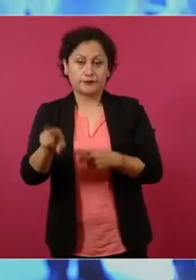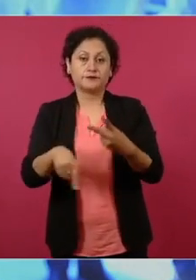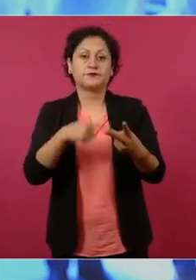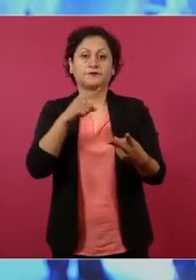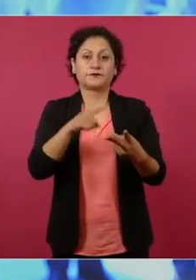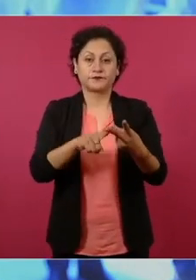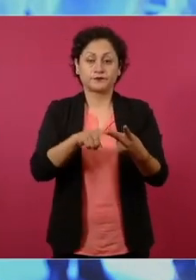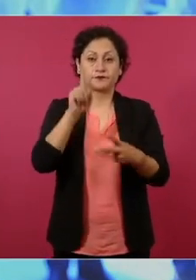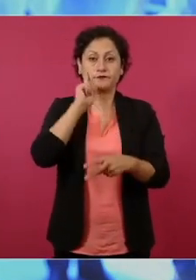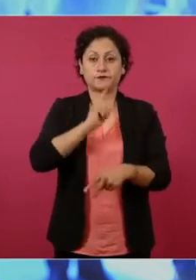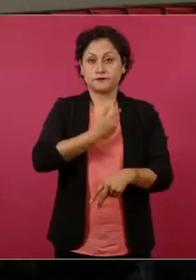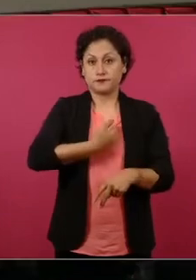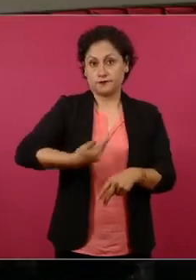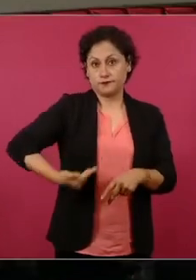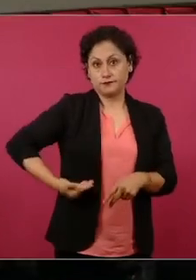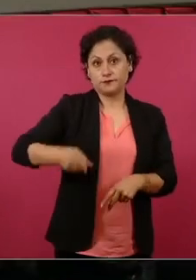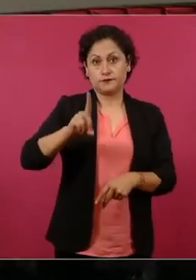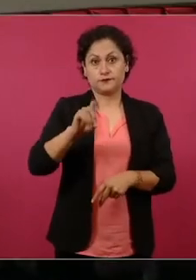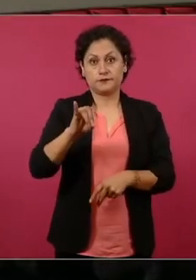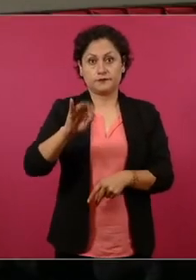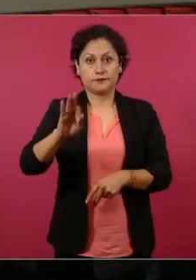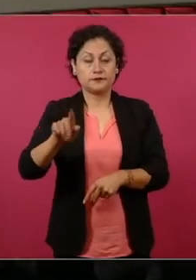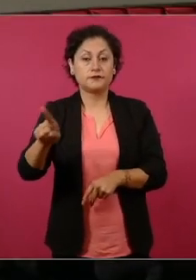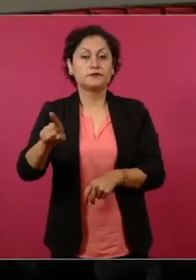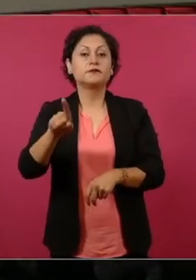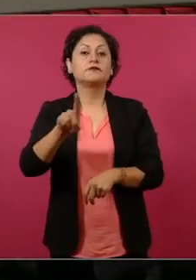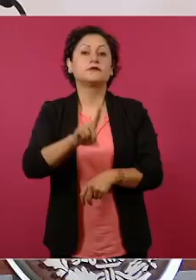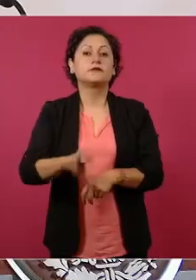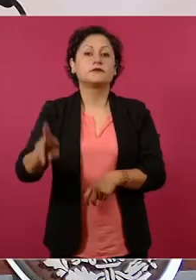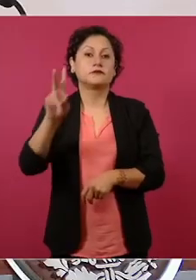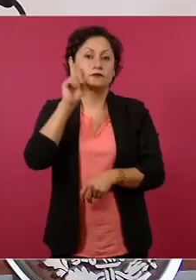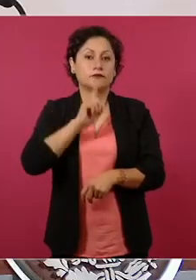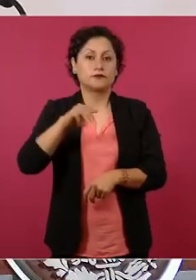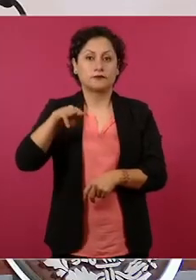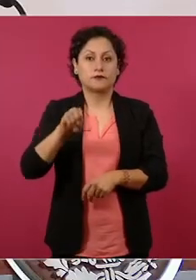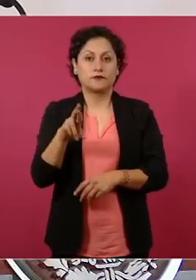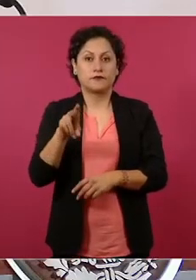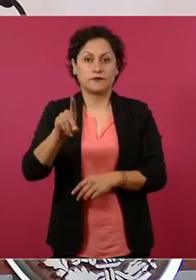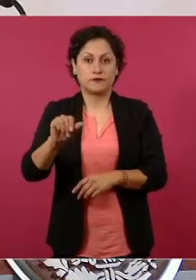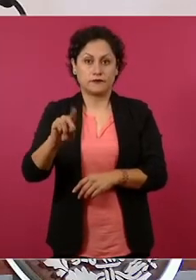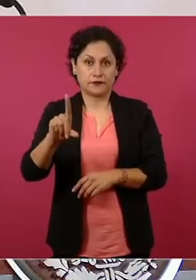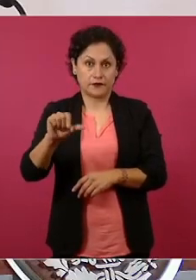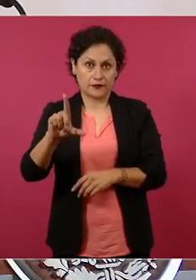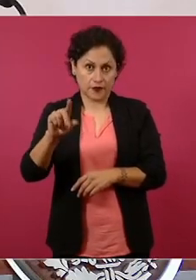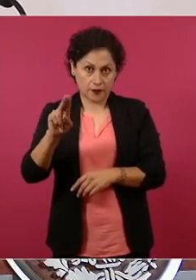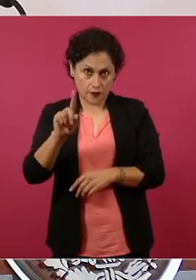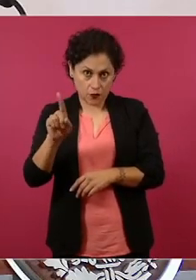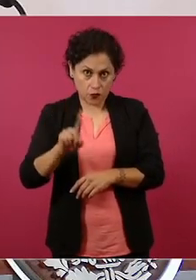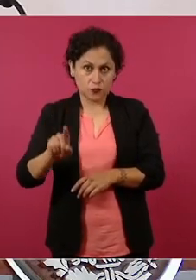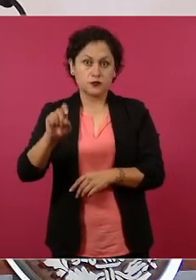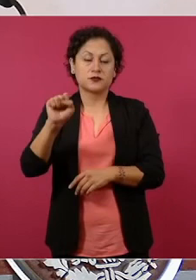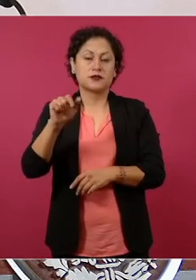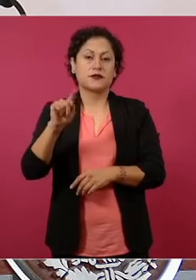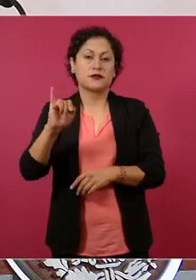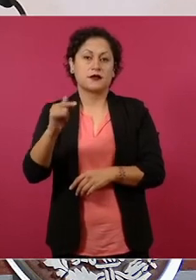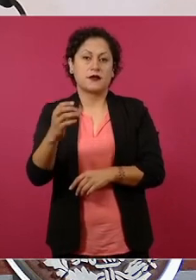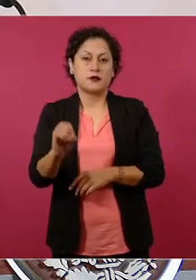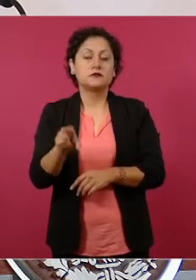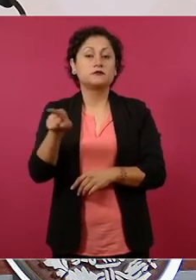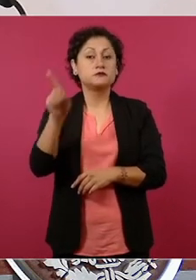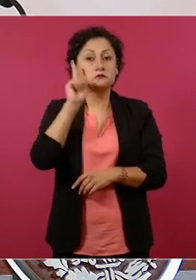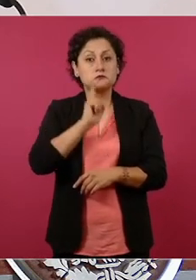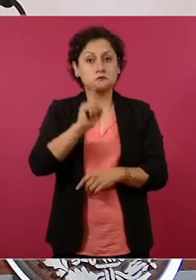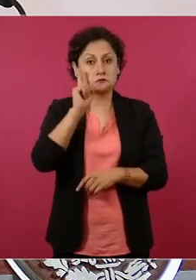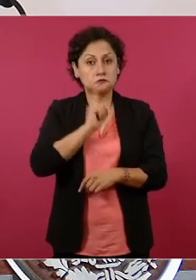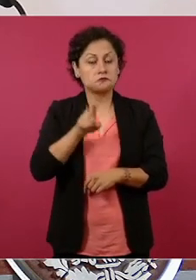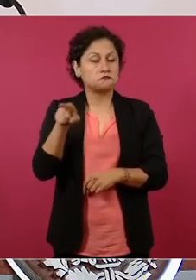presidenta del sistema DIF, la doctora María de la Luz Santiago Díez. Ella ha sido siempre